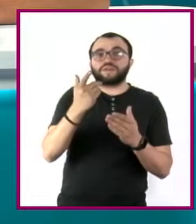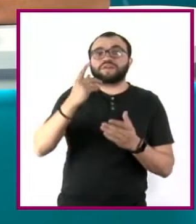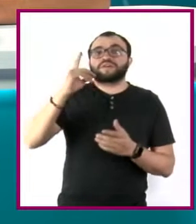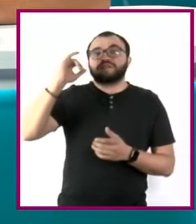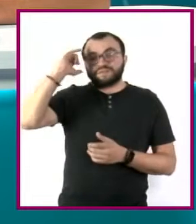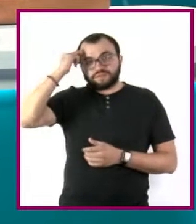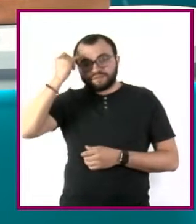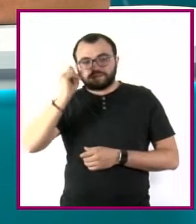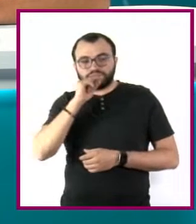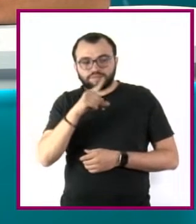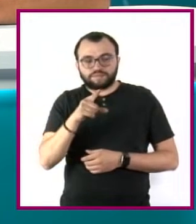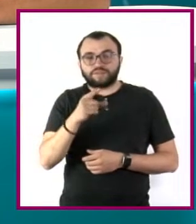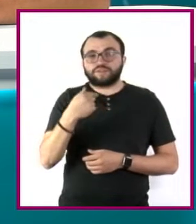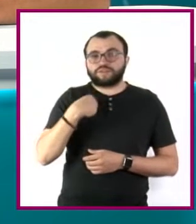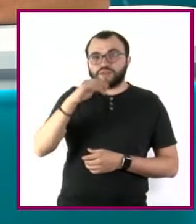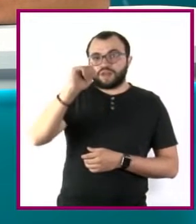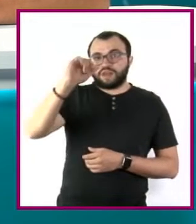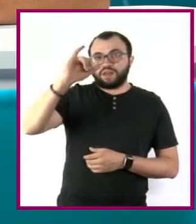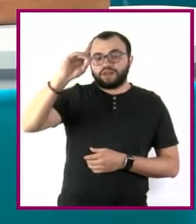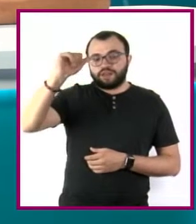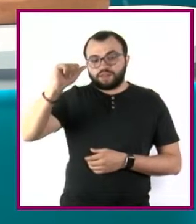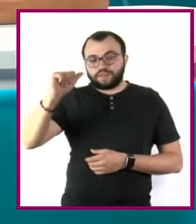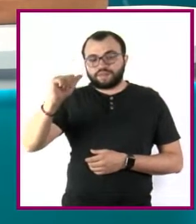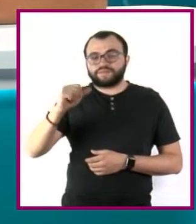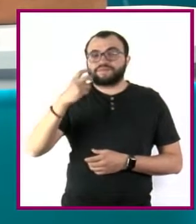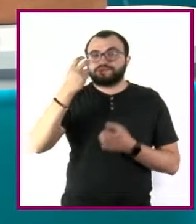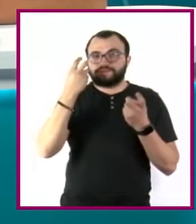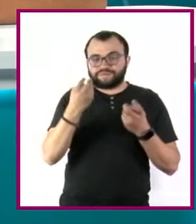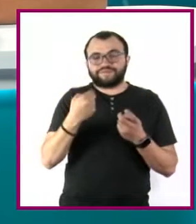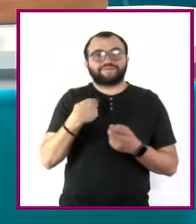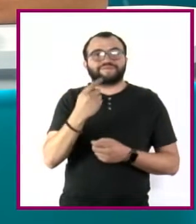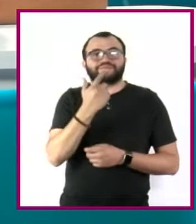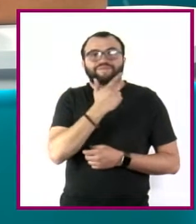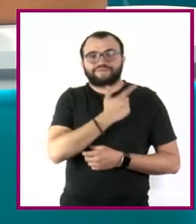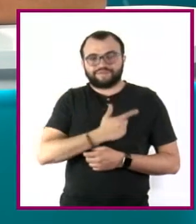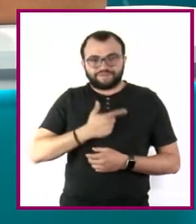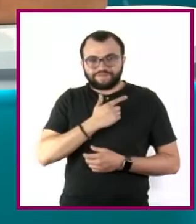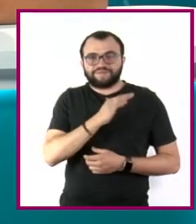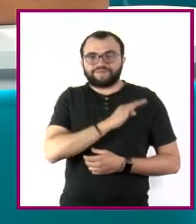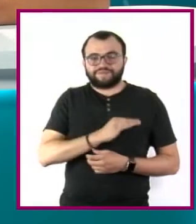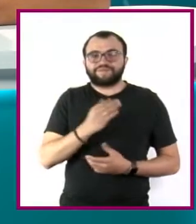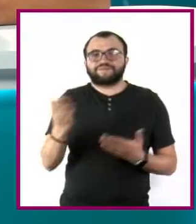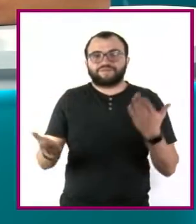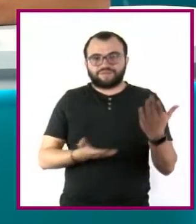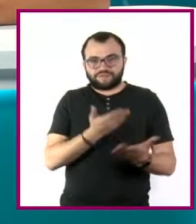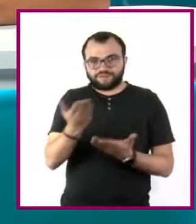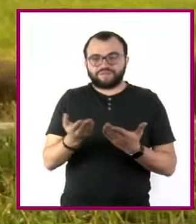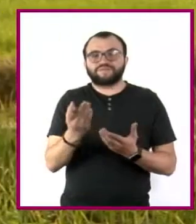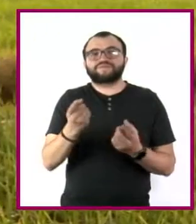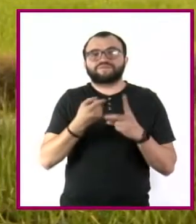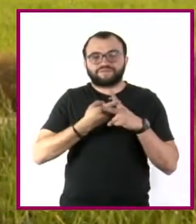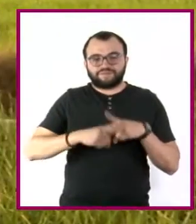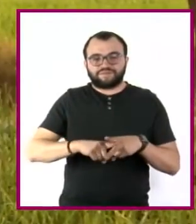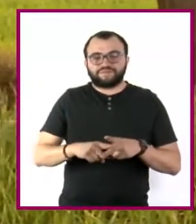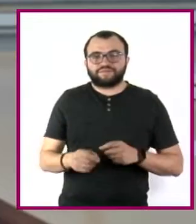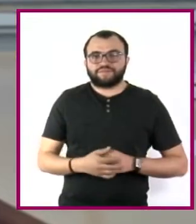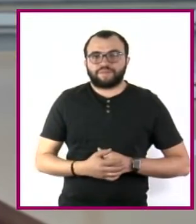histórica. Soy Ainda Macías. Y yo Kevin Martínez. Y estamos felices de compartir este noticiario con ustedes. ¡Comenzamos!